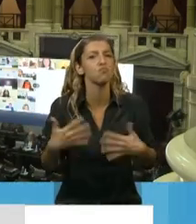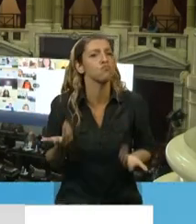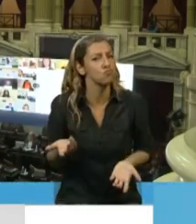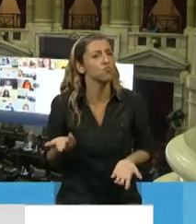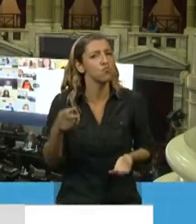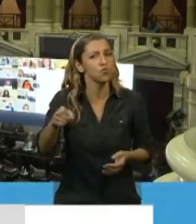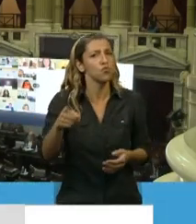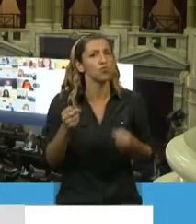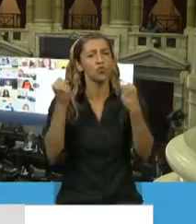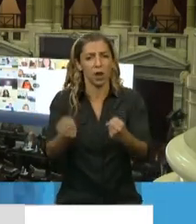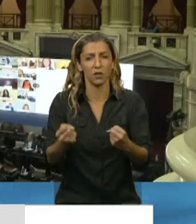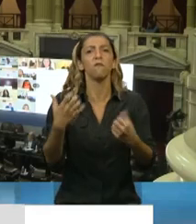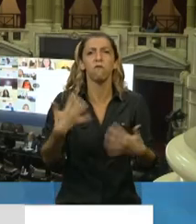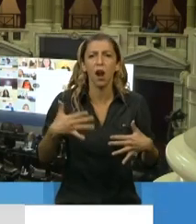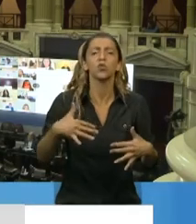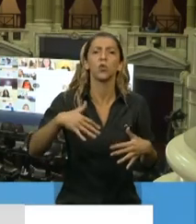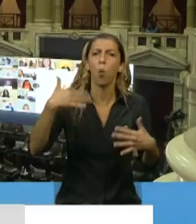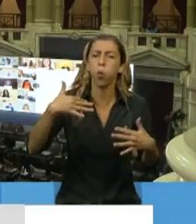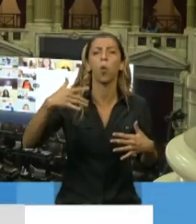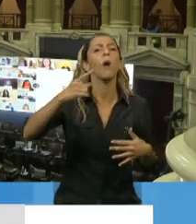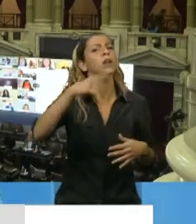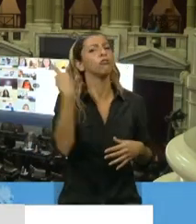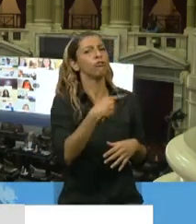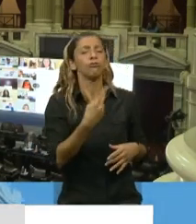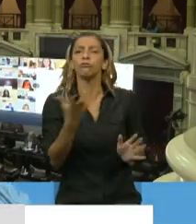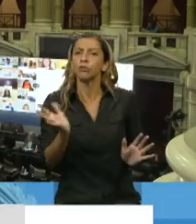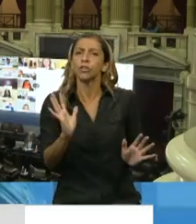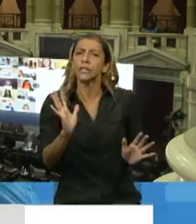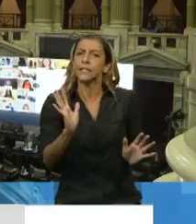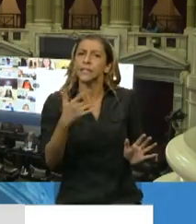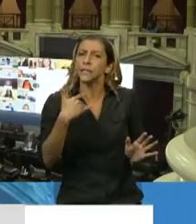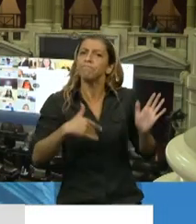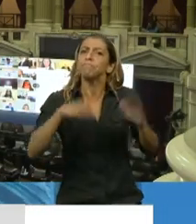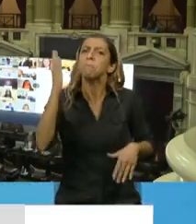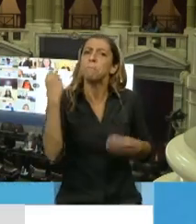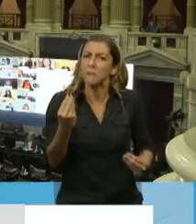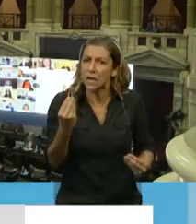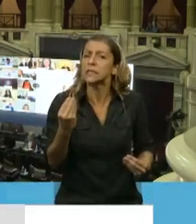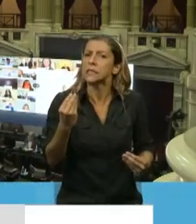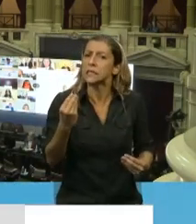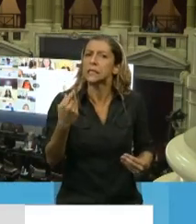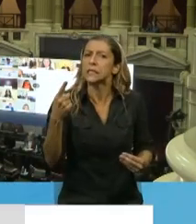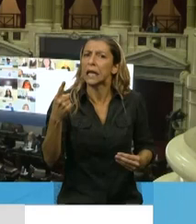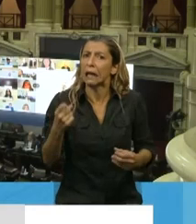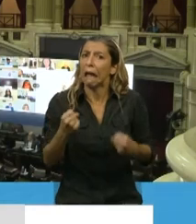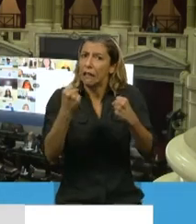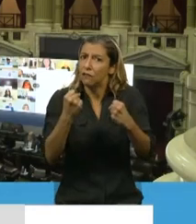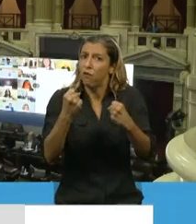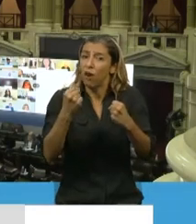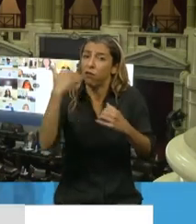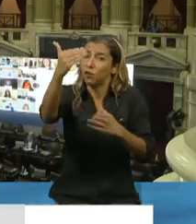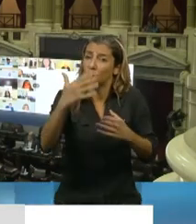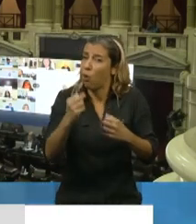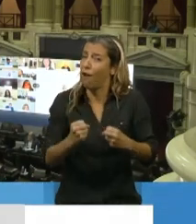tener que hacer un esfuerzo aún más inconmensurable para salir de los resultados de esta pandemia.